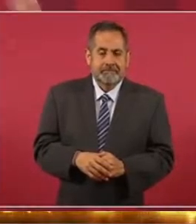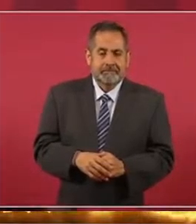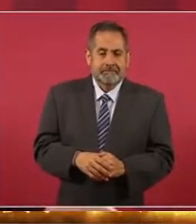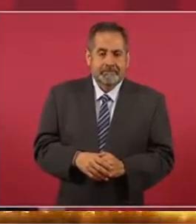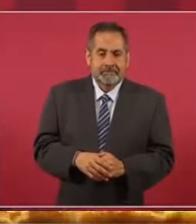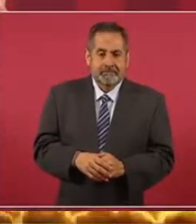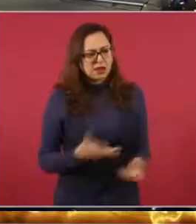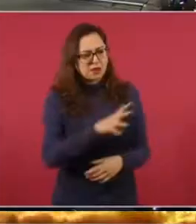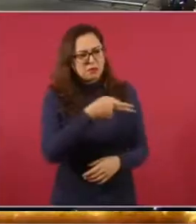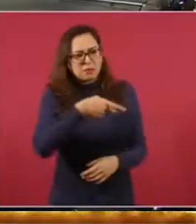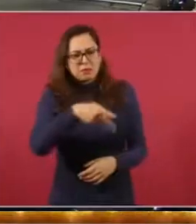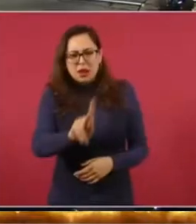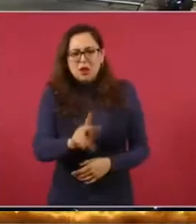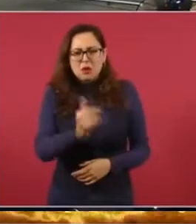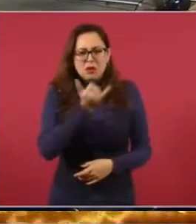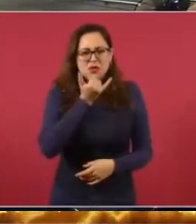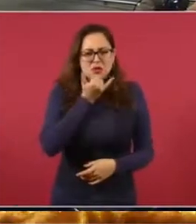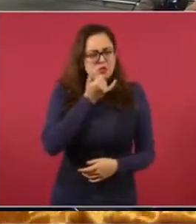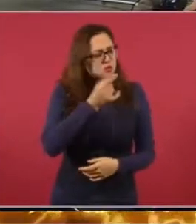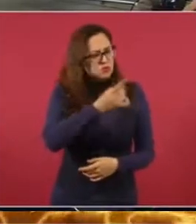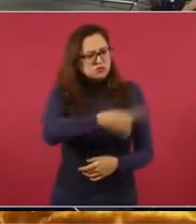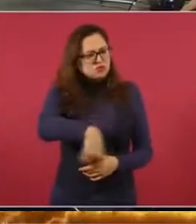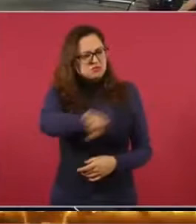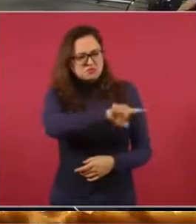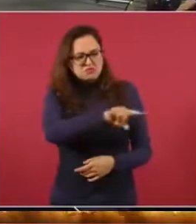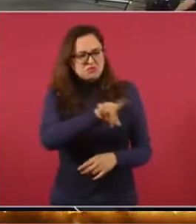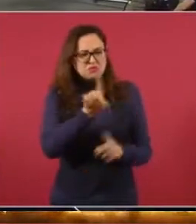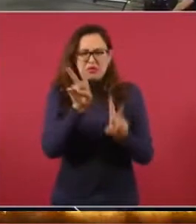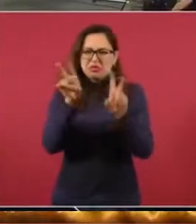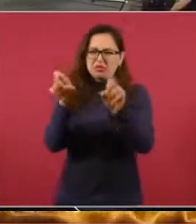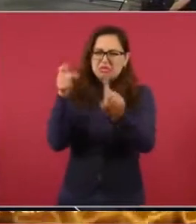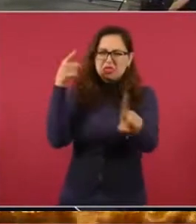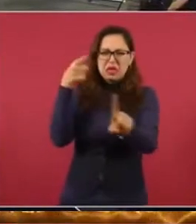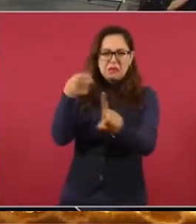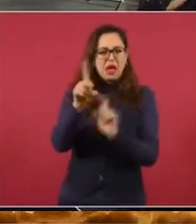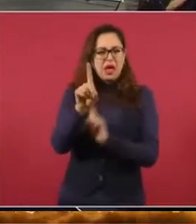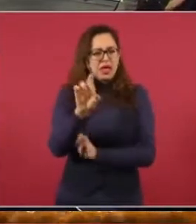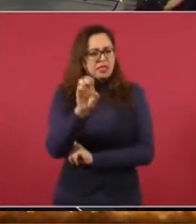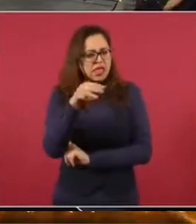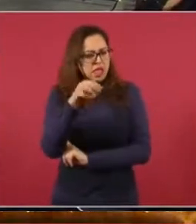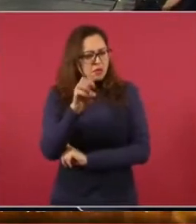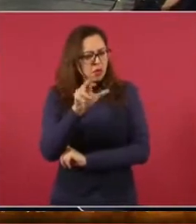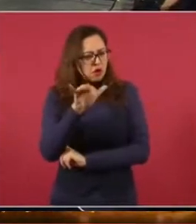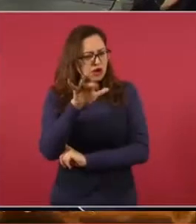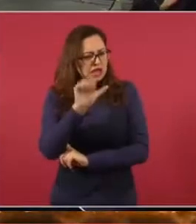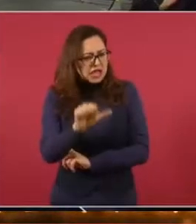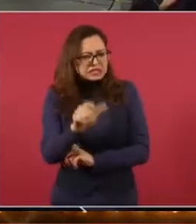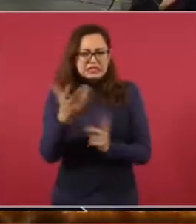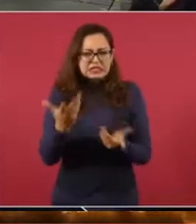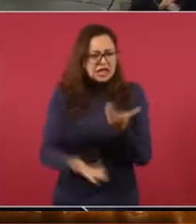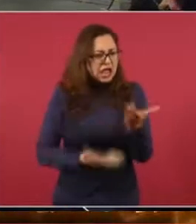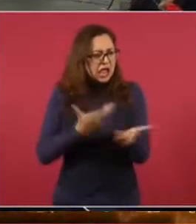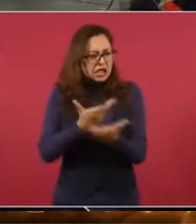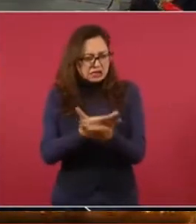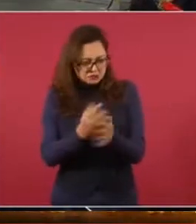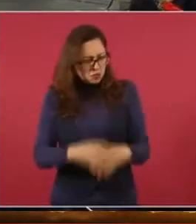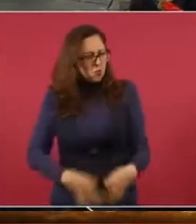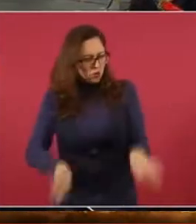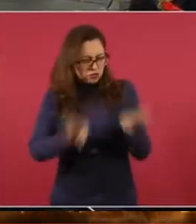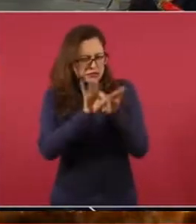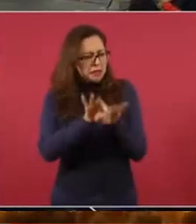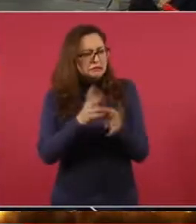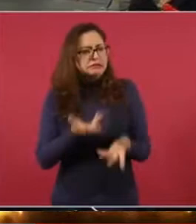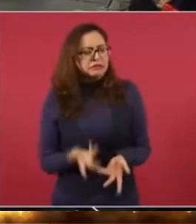plan B. Pues es probable que yo envíe una reforma